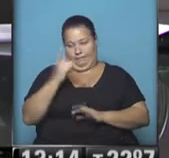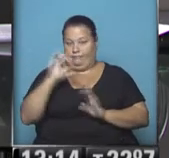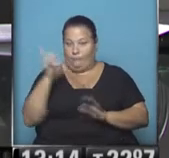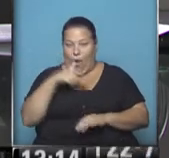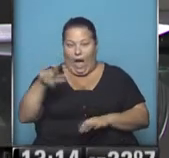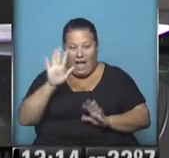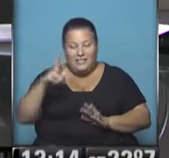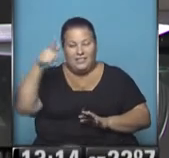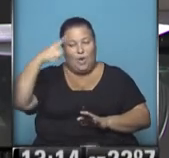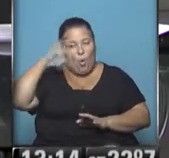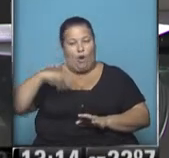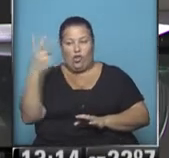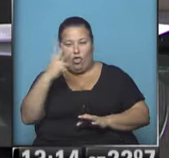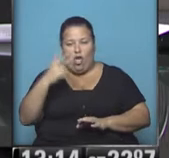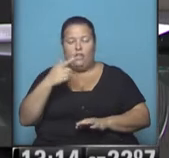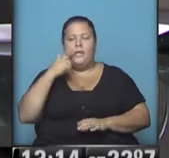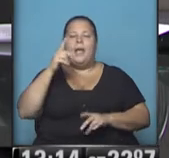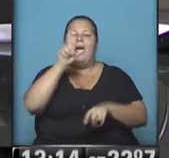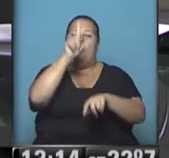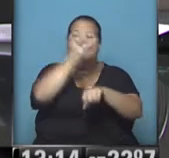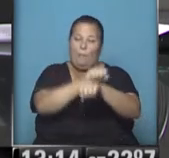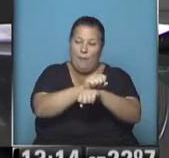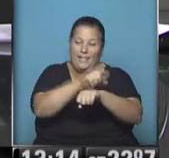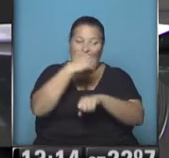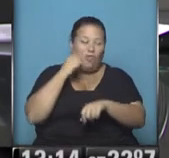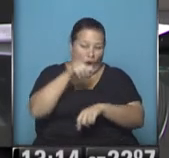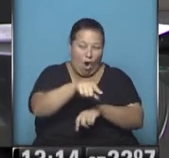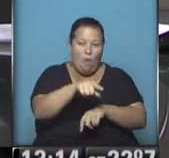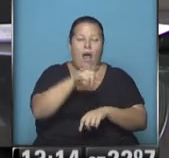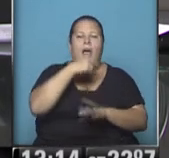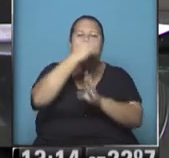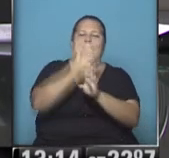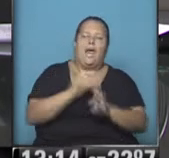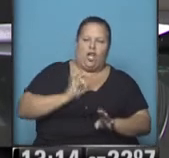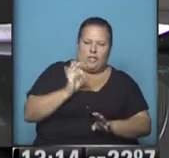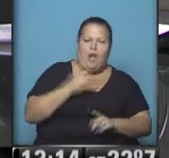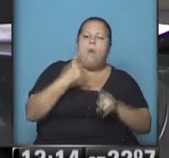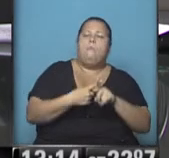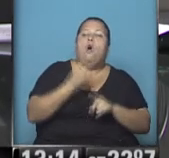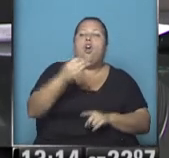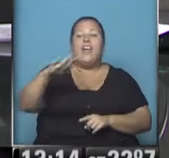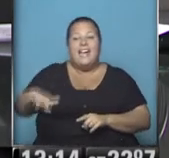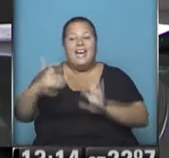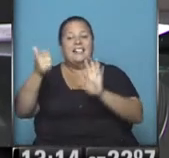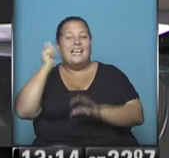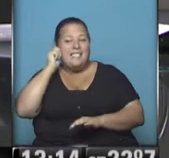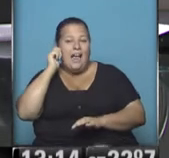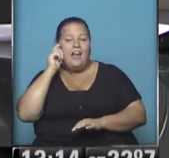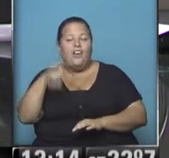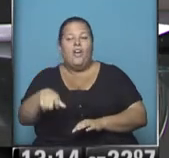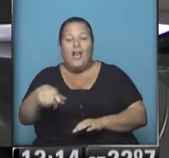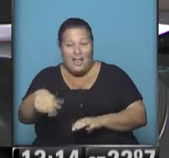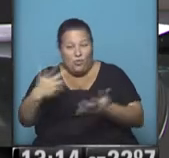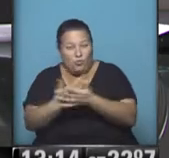decisión que tomaron dos jueces de bajarle la condena a un violador por considerar que un nene de 6 años, la